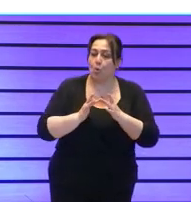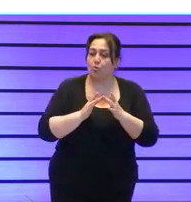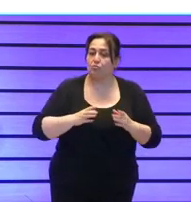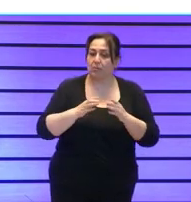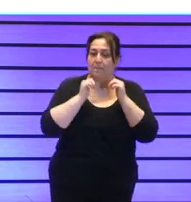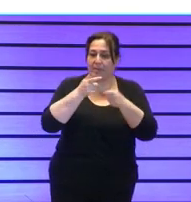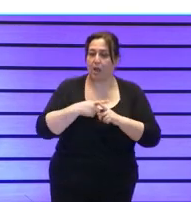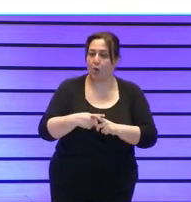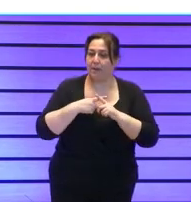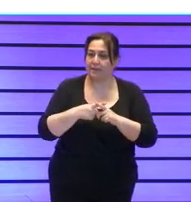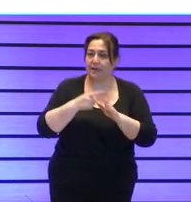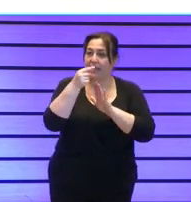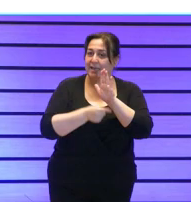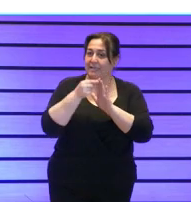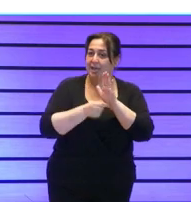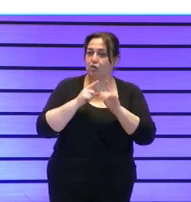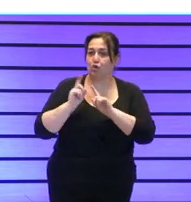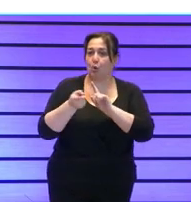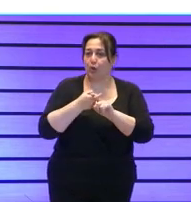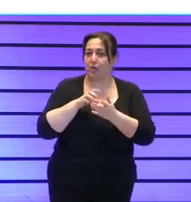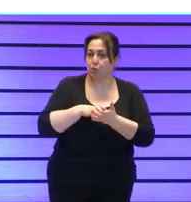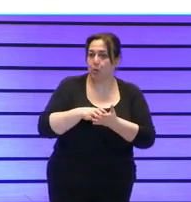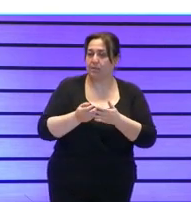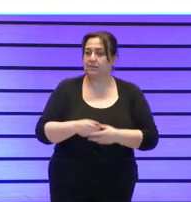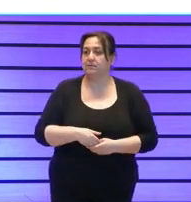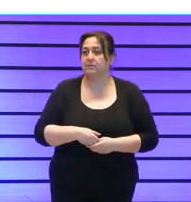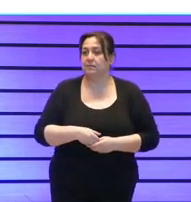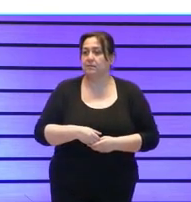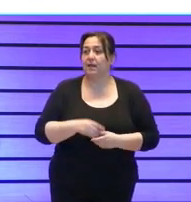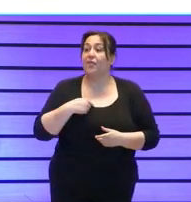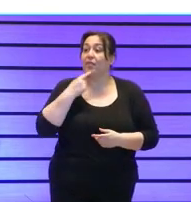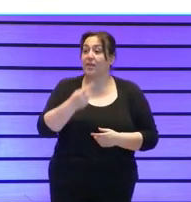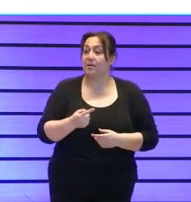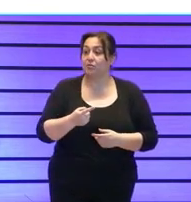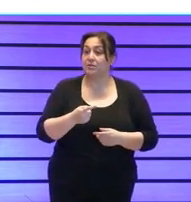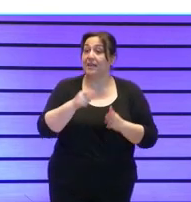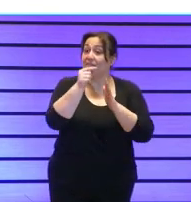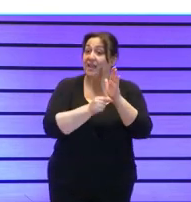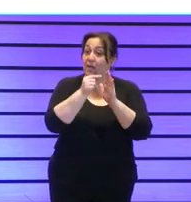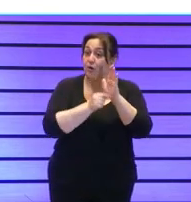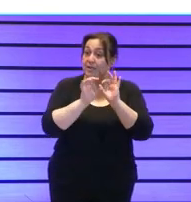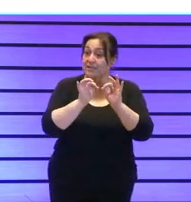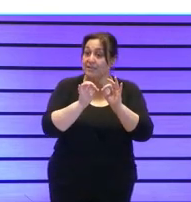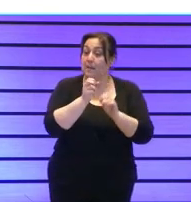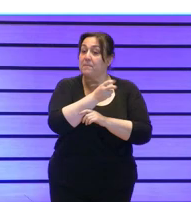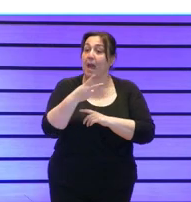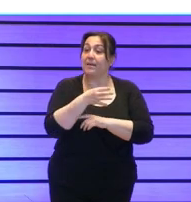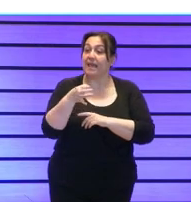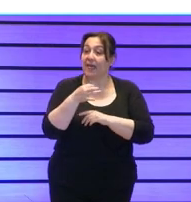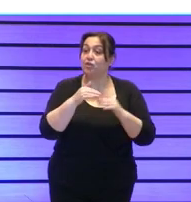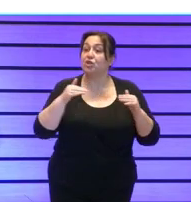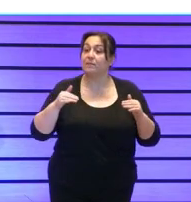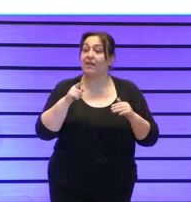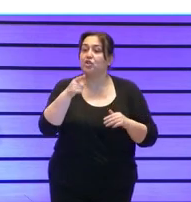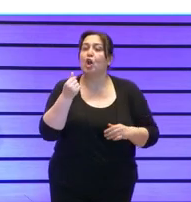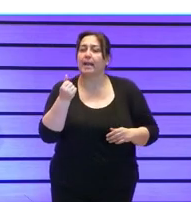empiezan a compartir criterios, indicadores soluciones, dudas decíamos de indicadores de viabilidad y de sostenibilidad esto es rentable